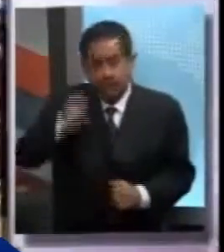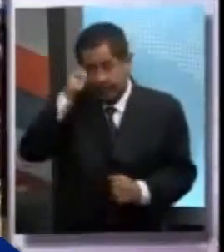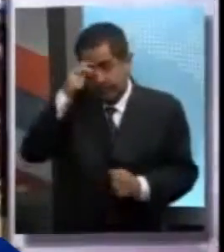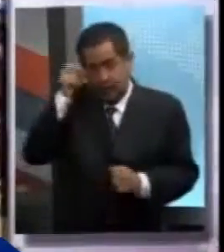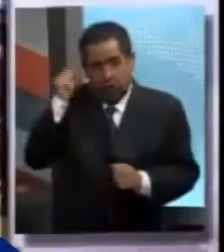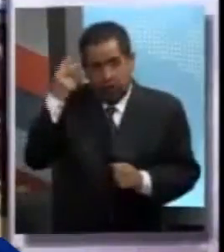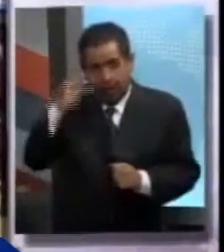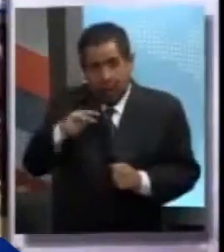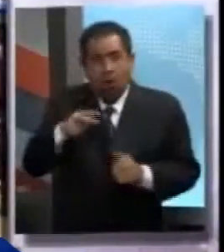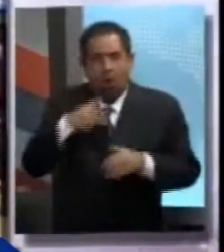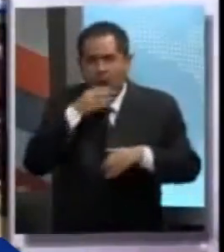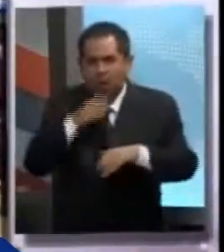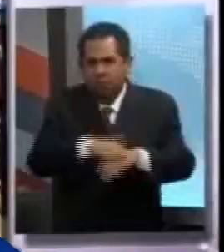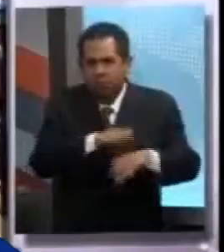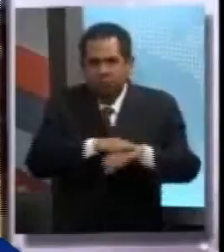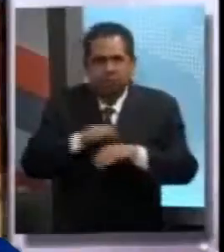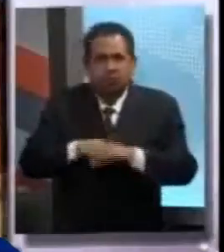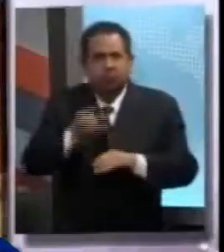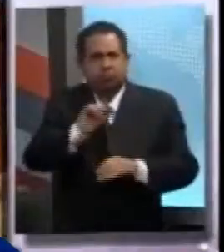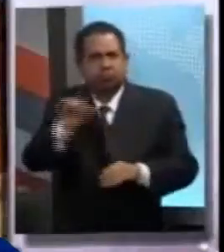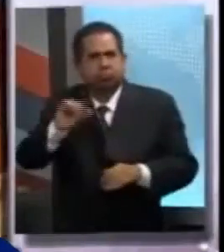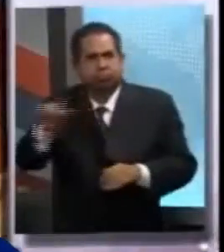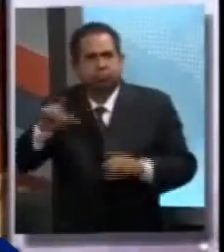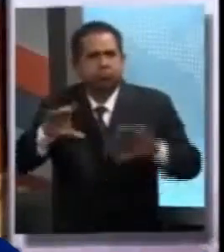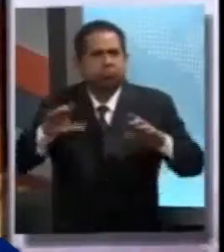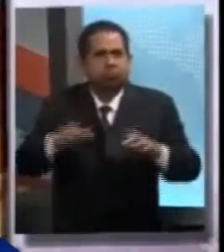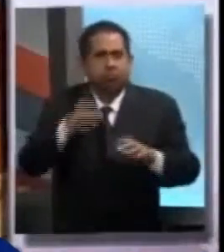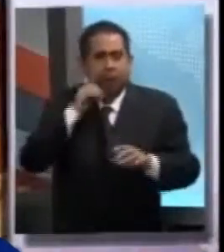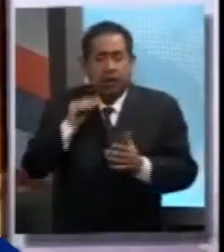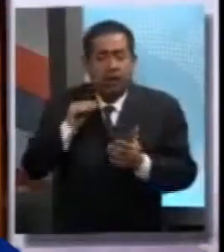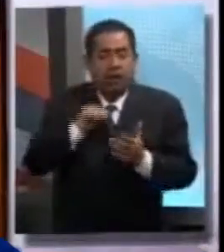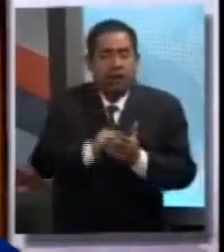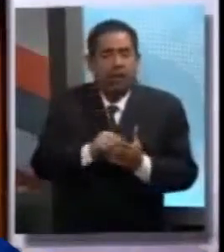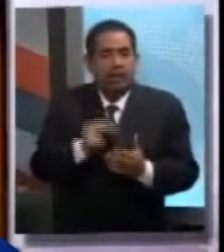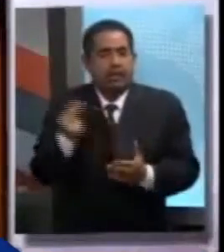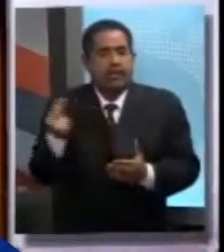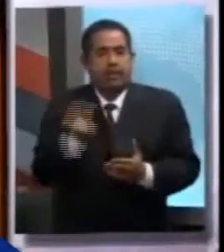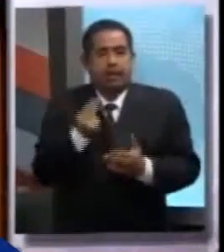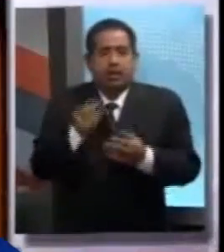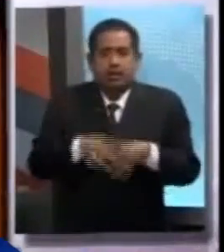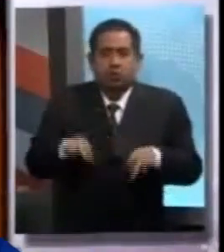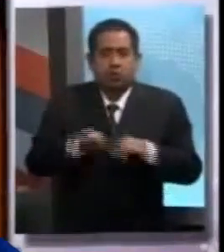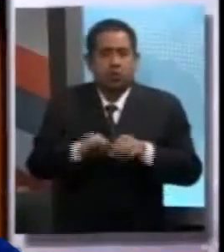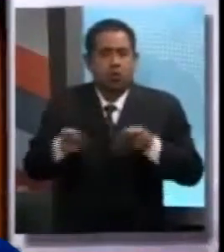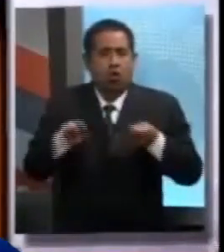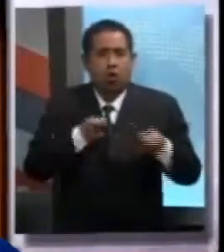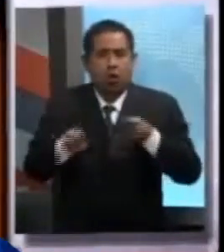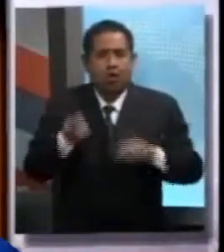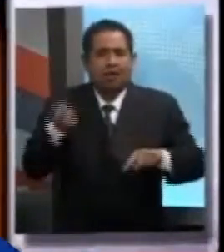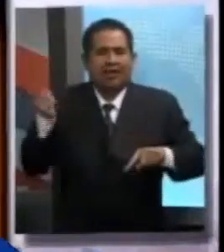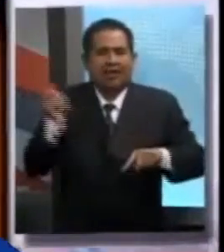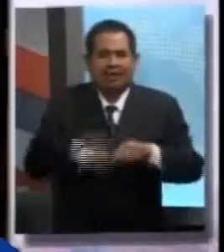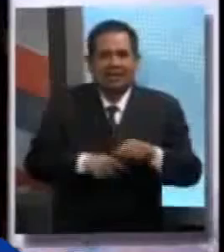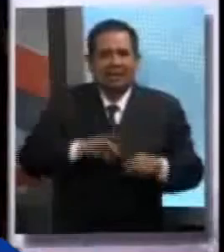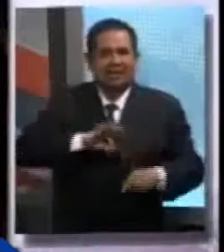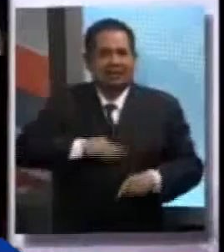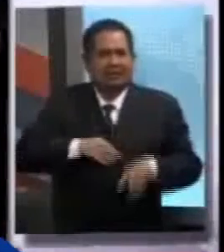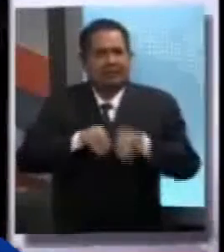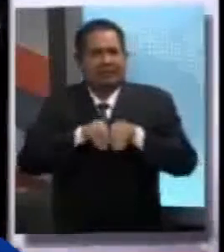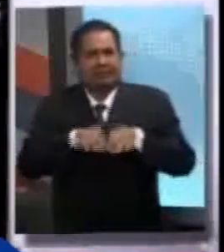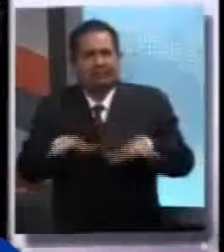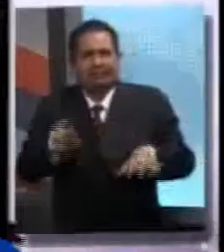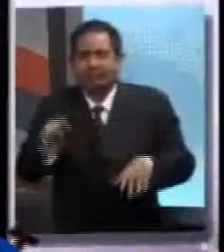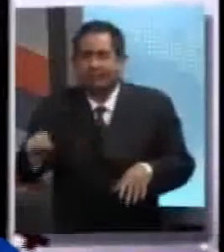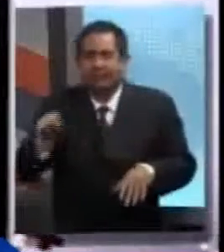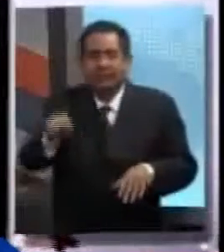exhortó a las autoridades correspondientes a implementar medidas necesarias para el control y erradicación